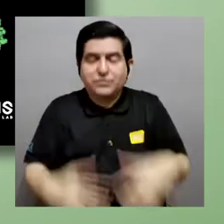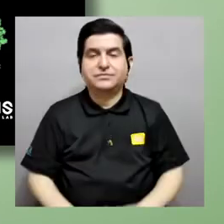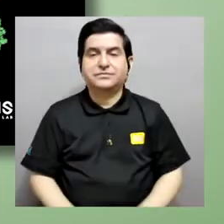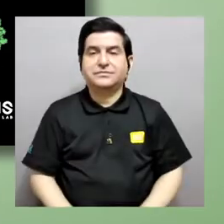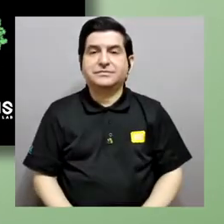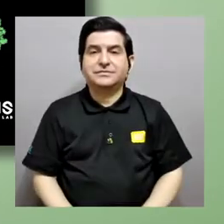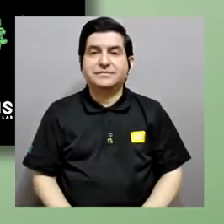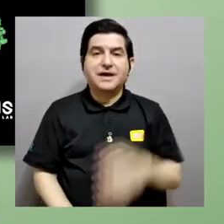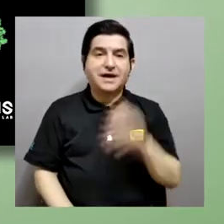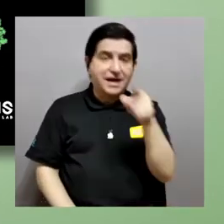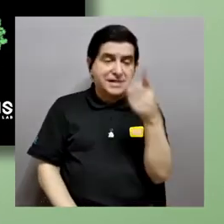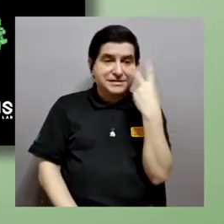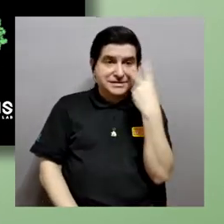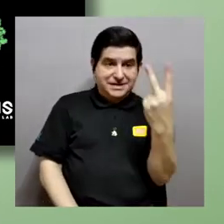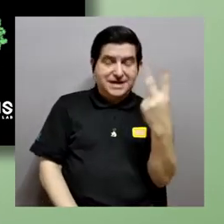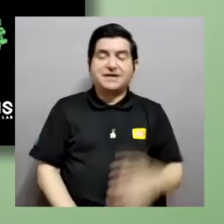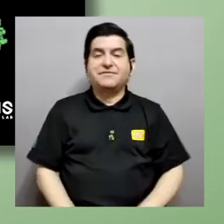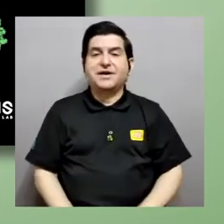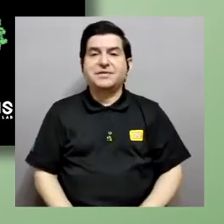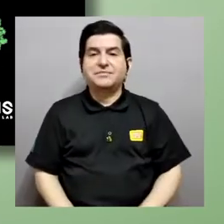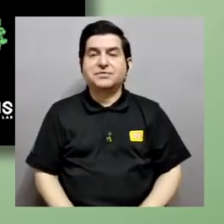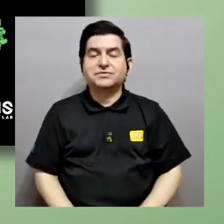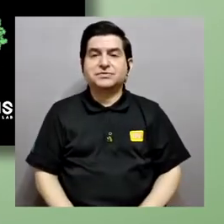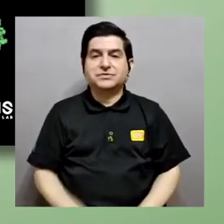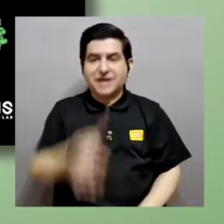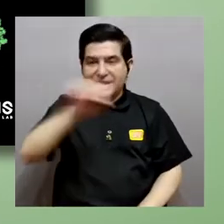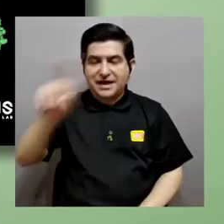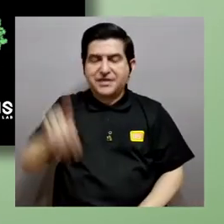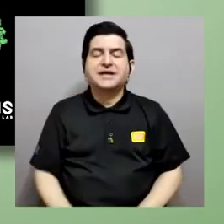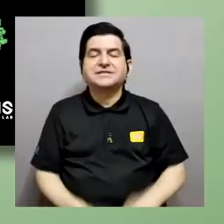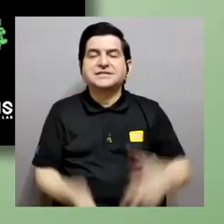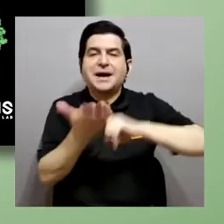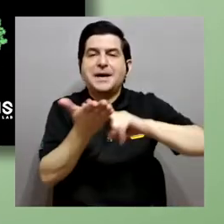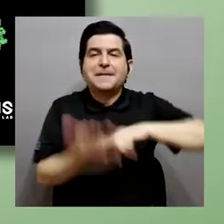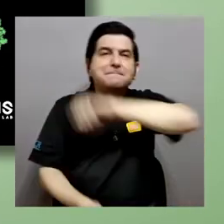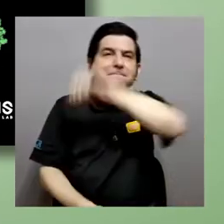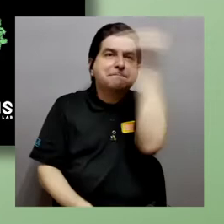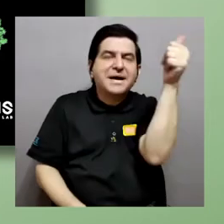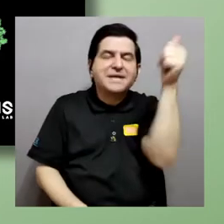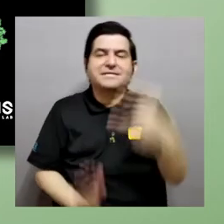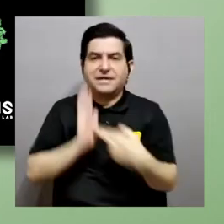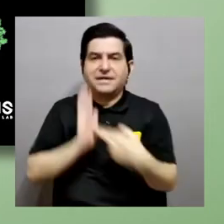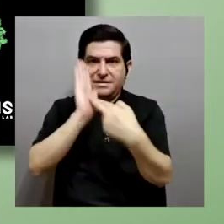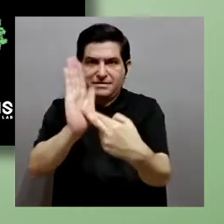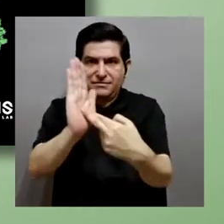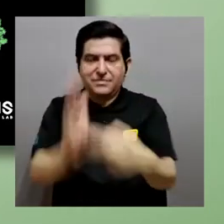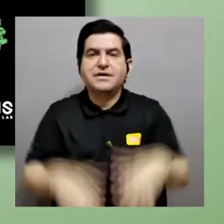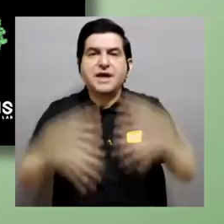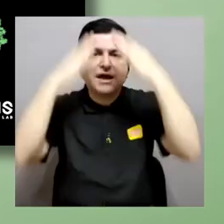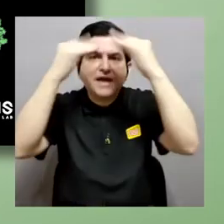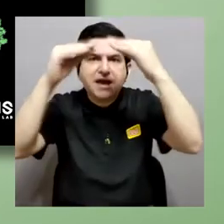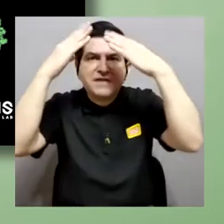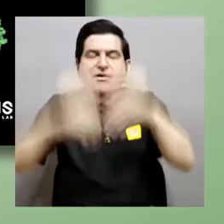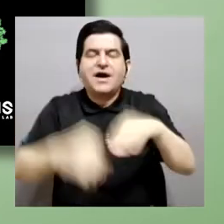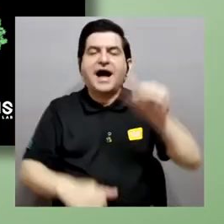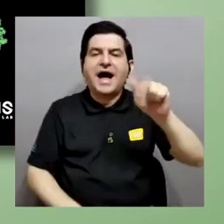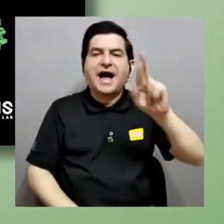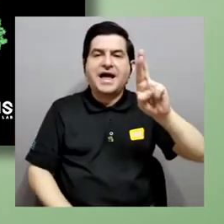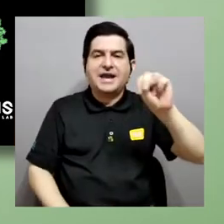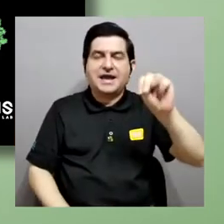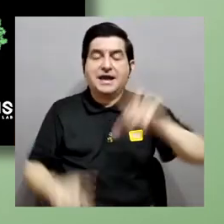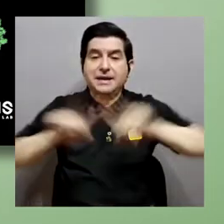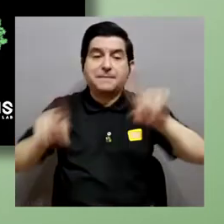que vemos en la parte derecha con verde y azul y básicamente está representada en la información del ARN. Pero existen otras